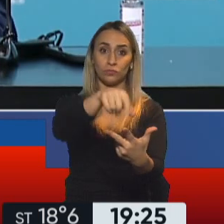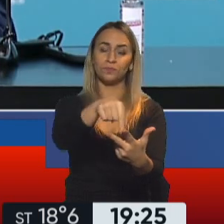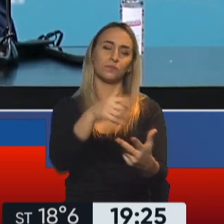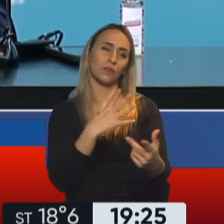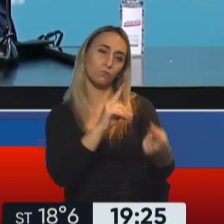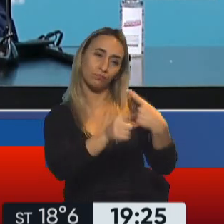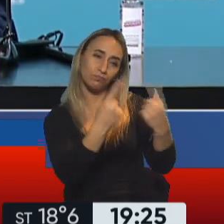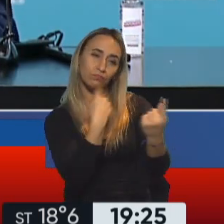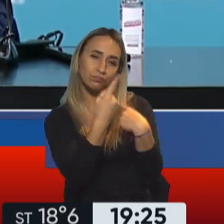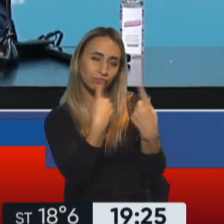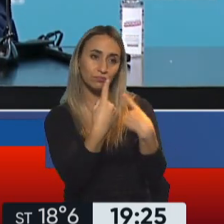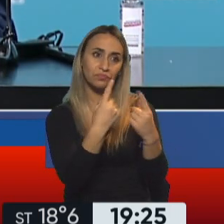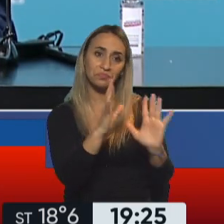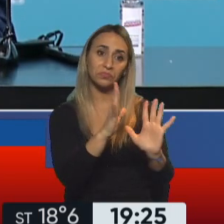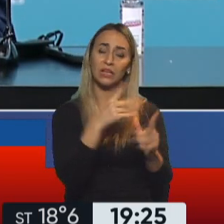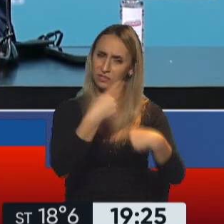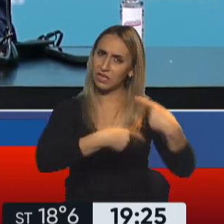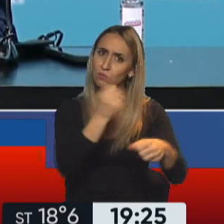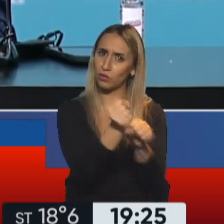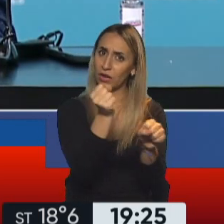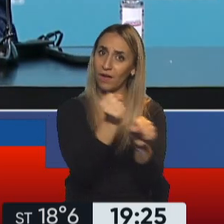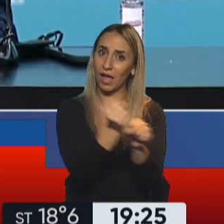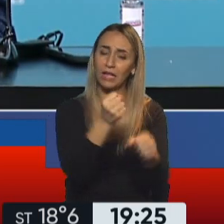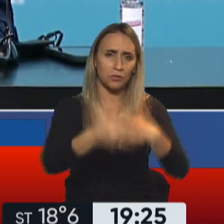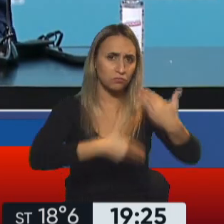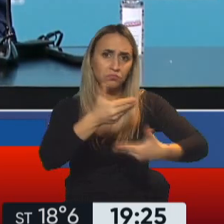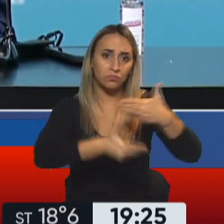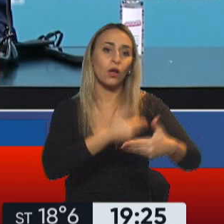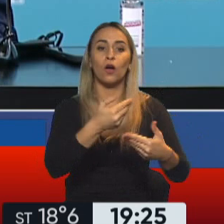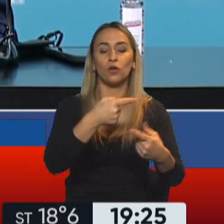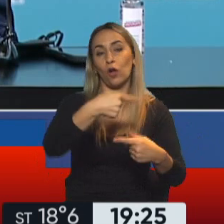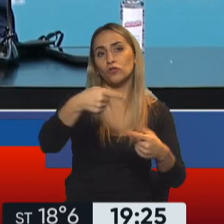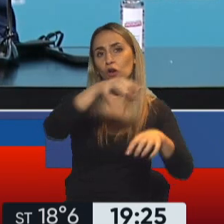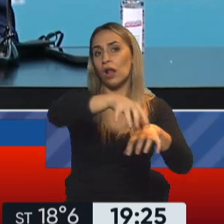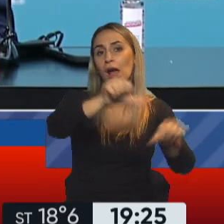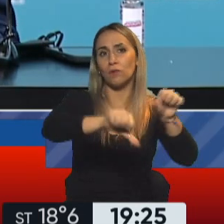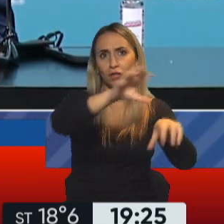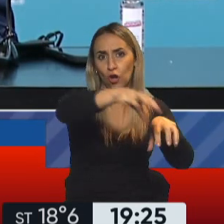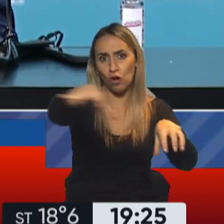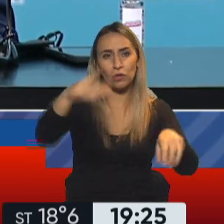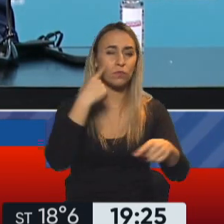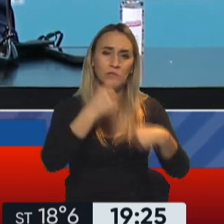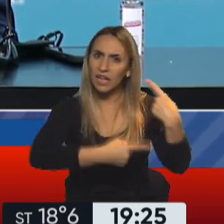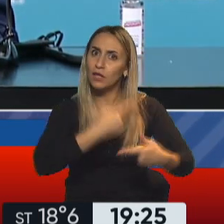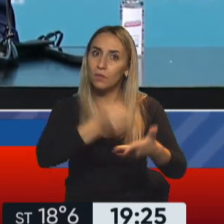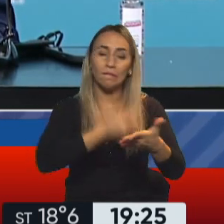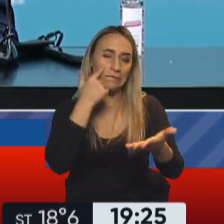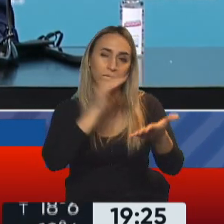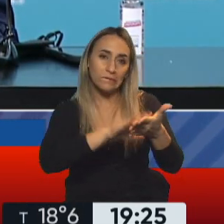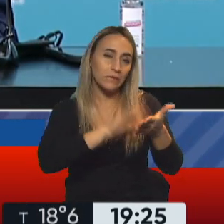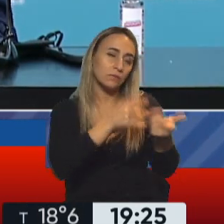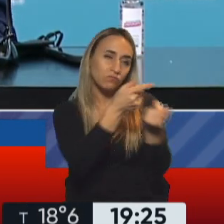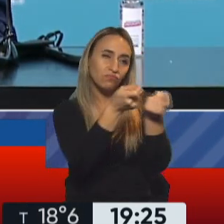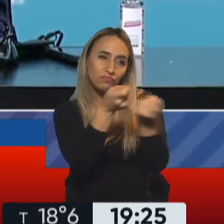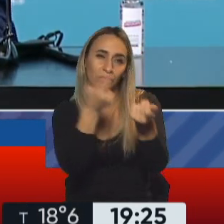acuerdo de aprovisionamiento y en otros casos estamos trabajando, nosotros seguimos trabajando con varios laboratorios más para ver la posibilidad de cerrar un acuerdo de